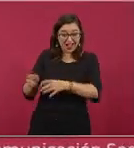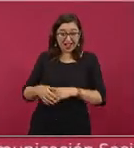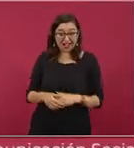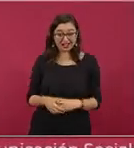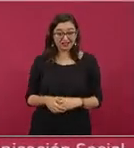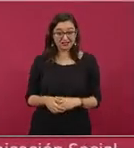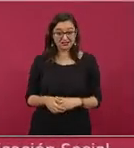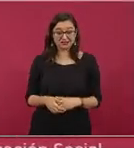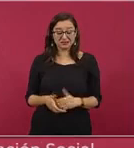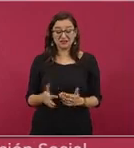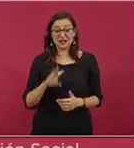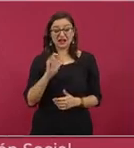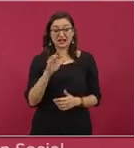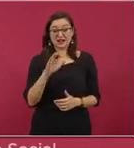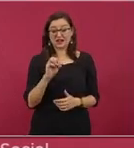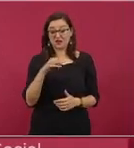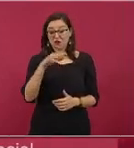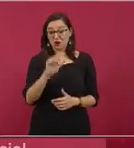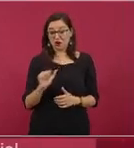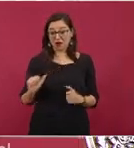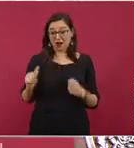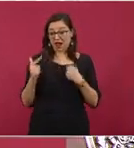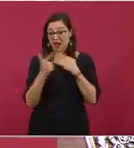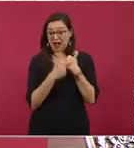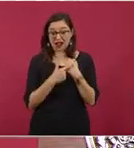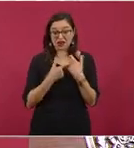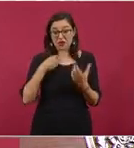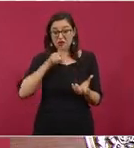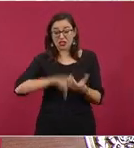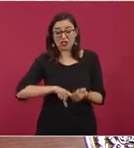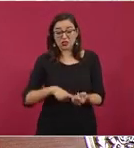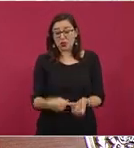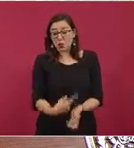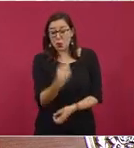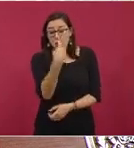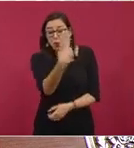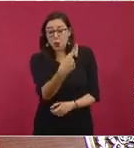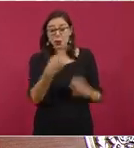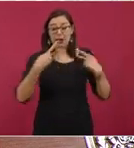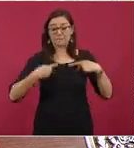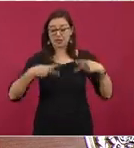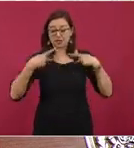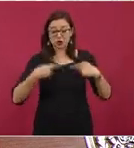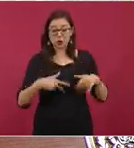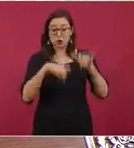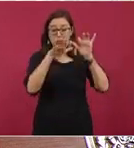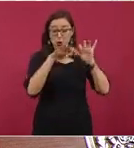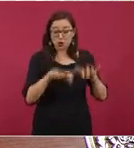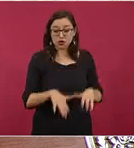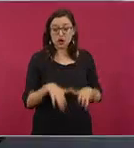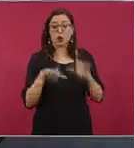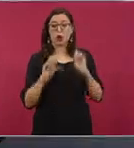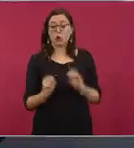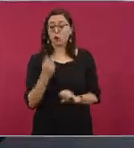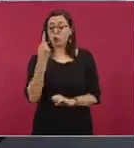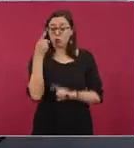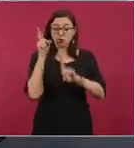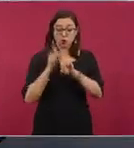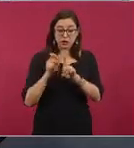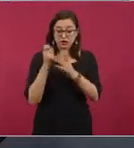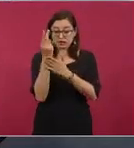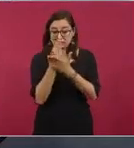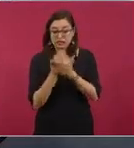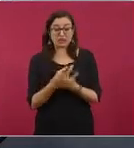reforma un articulista un caricaturista que no